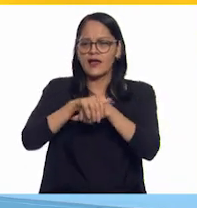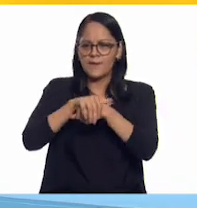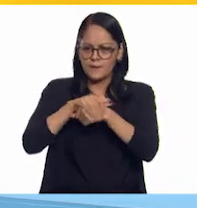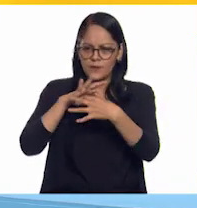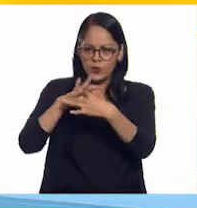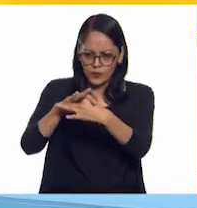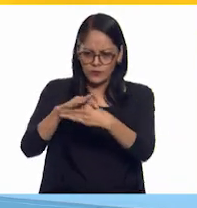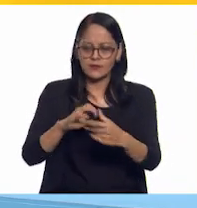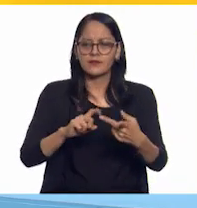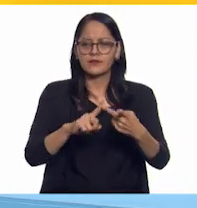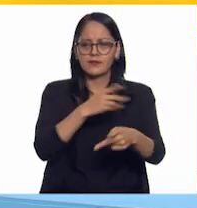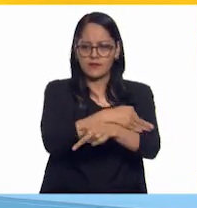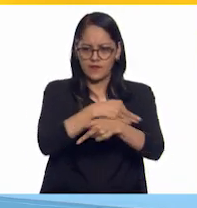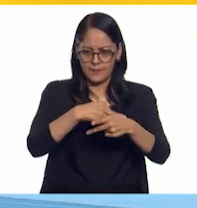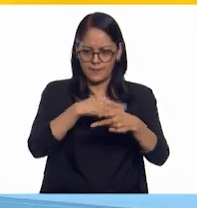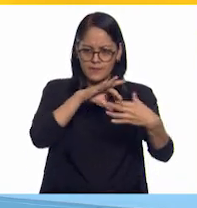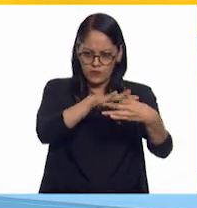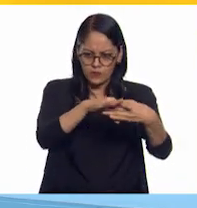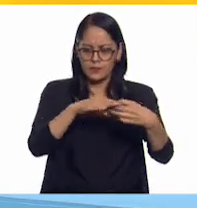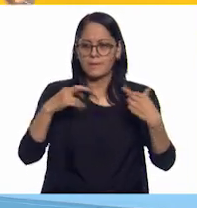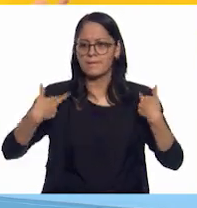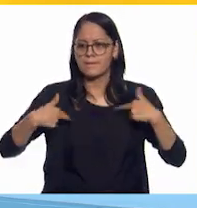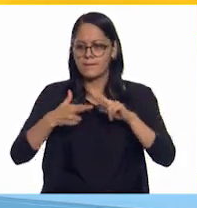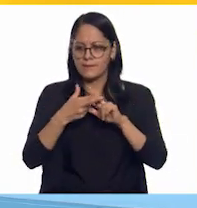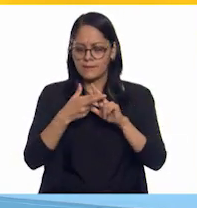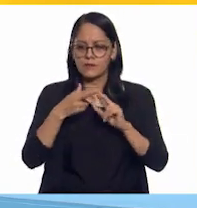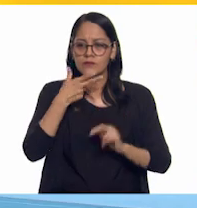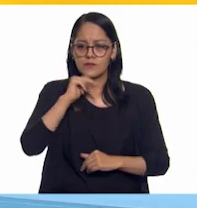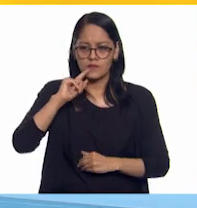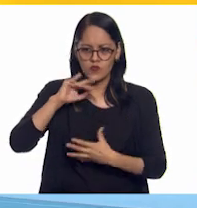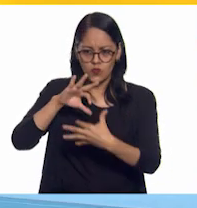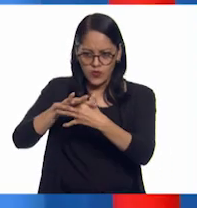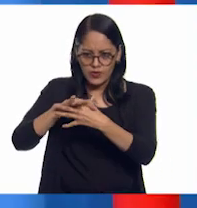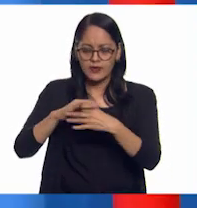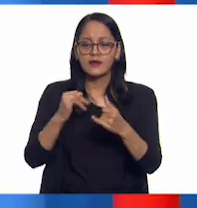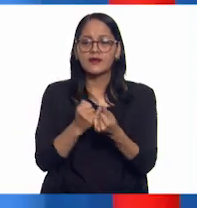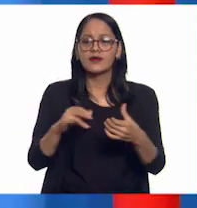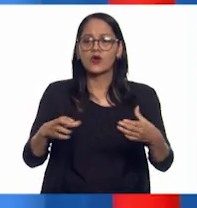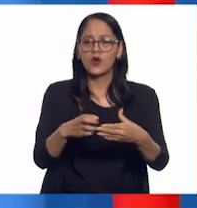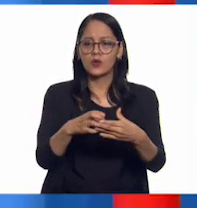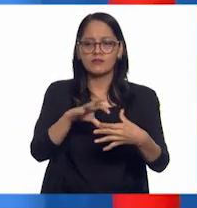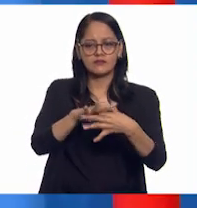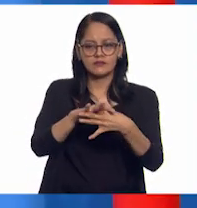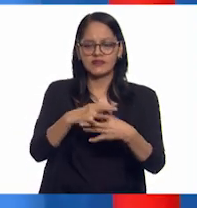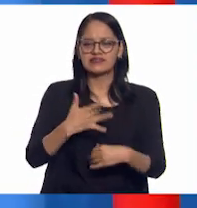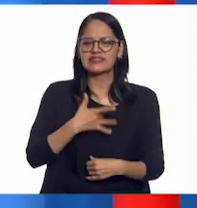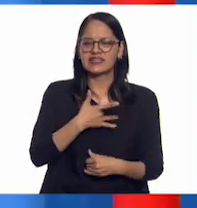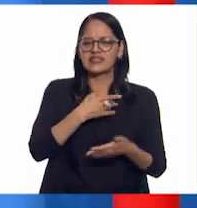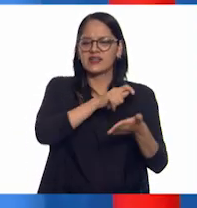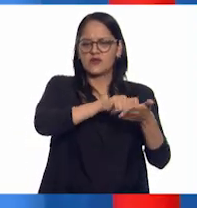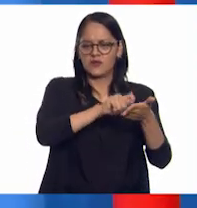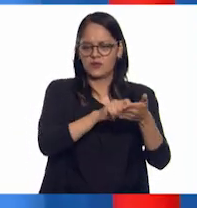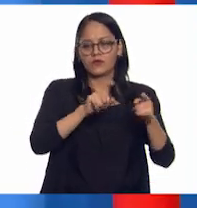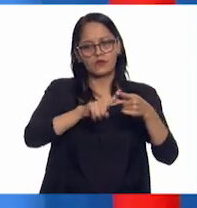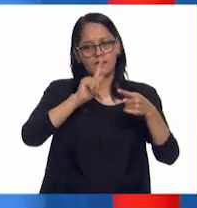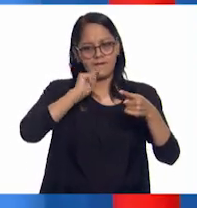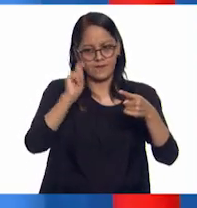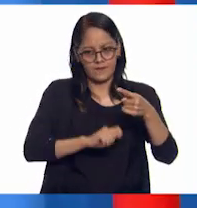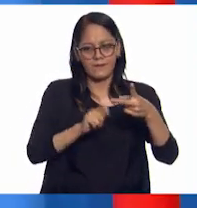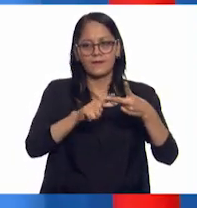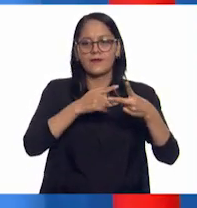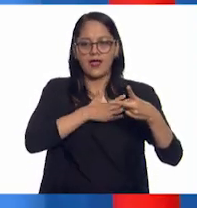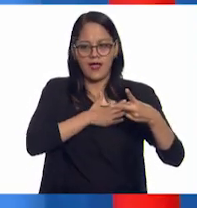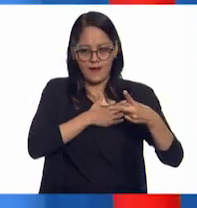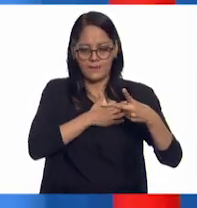amigos, a su familia, maestras, maestros y a su comunidad. Algunos sentimientos que pueden considerar son la amistad, el